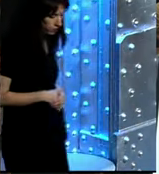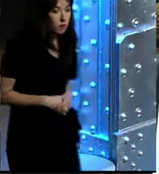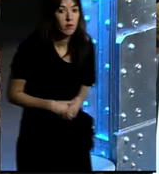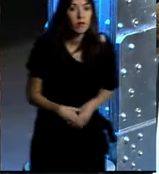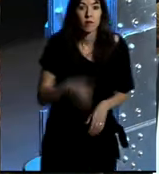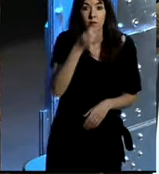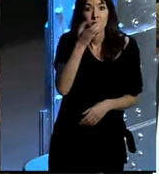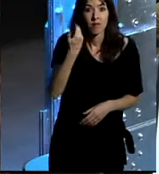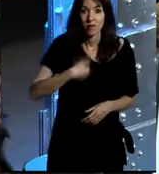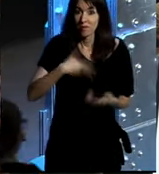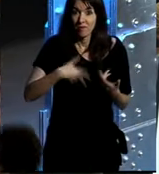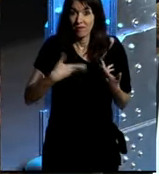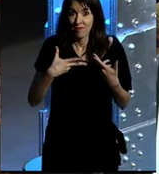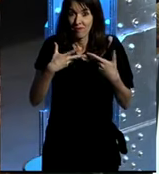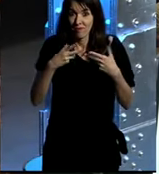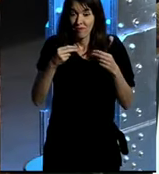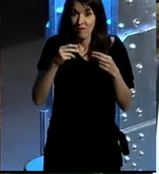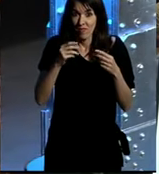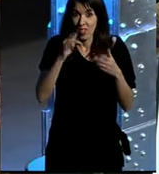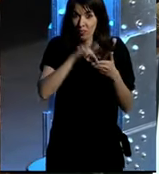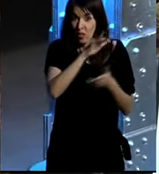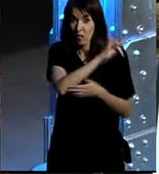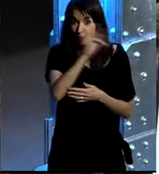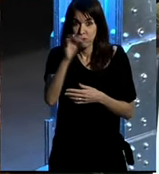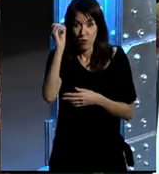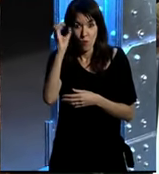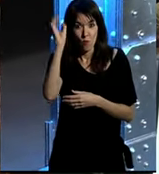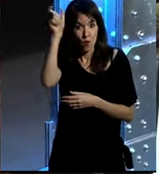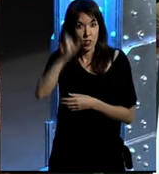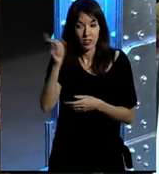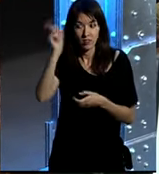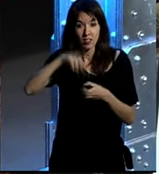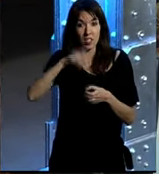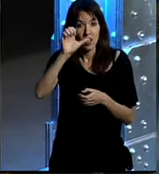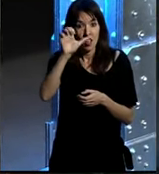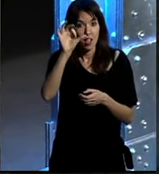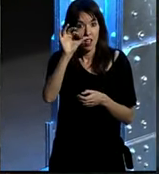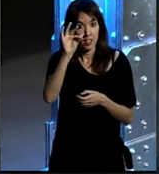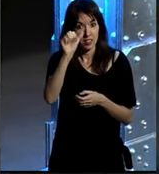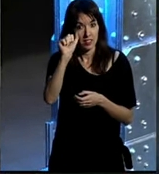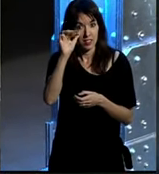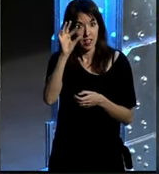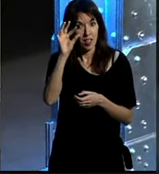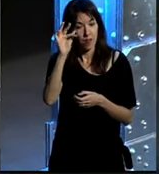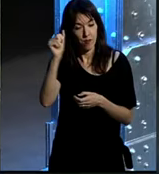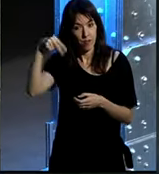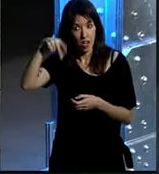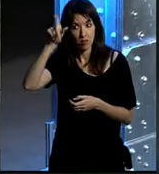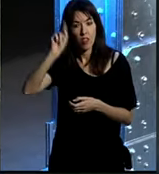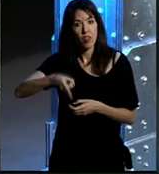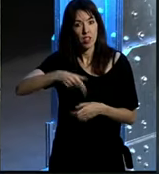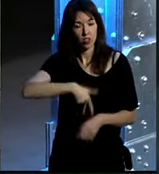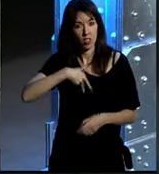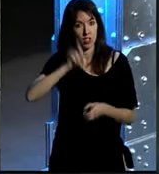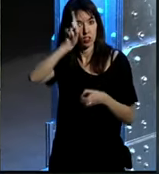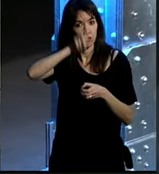Muy bien pues llegamos al final de nuestra terna de ponentes con la participación de Estefan Fueterer Estefan Fueterer es director